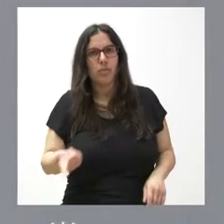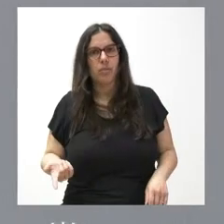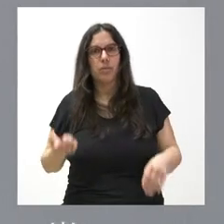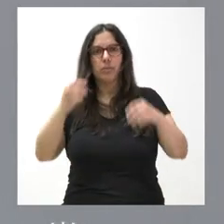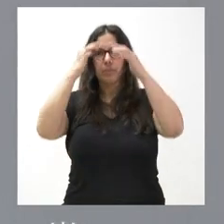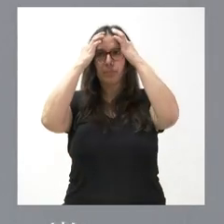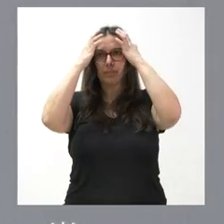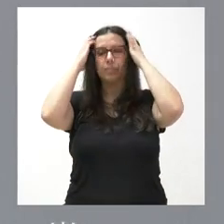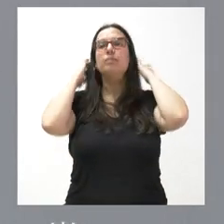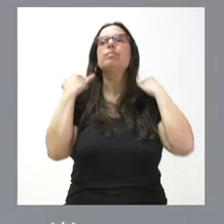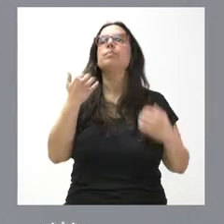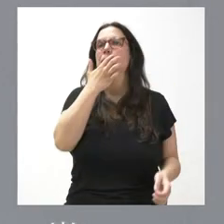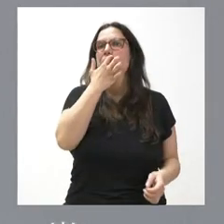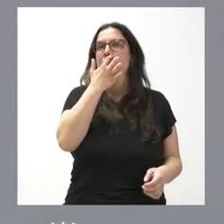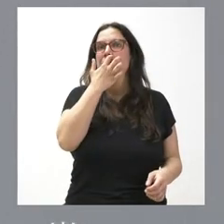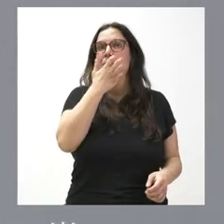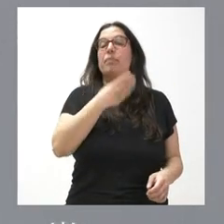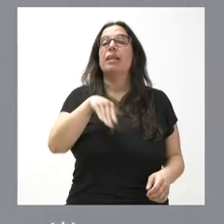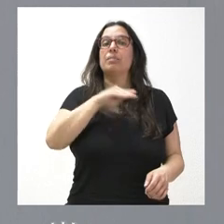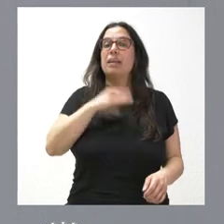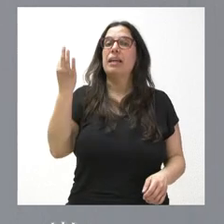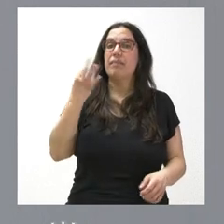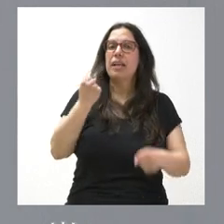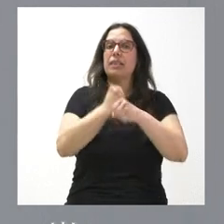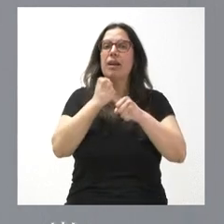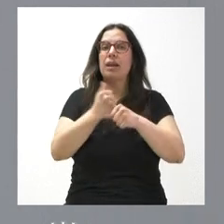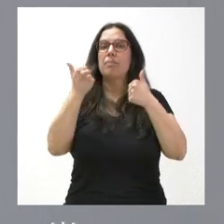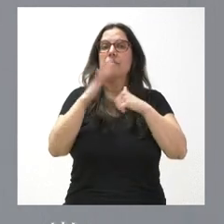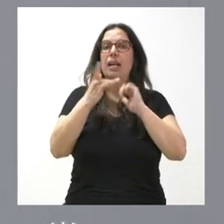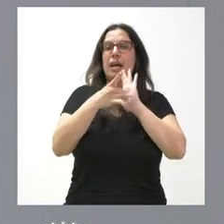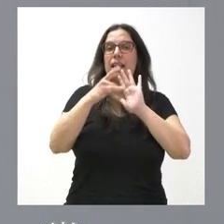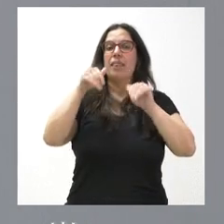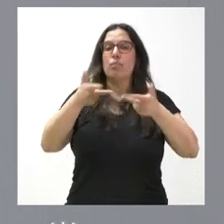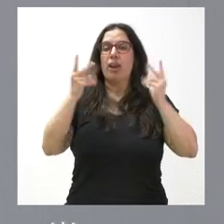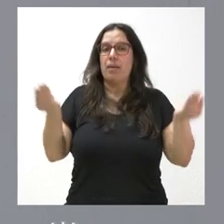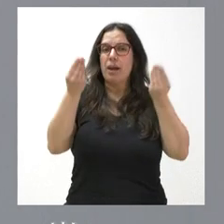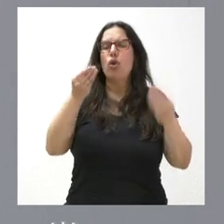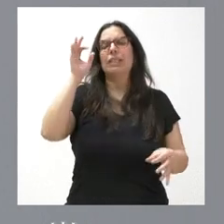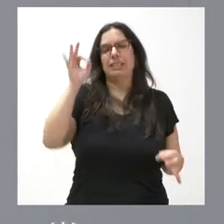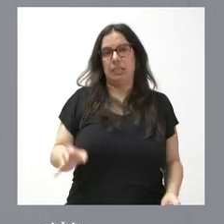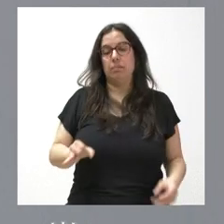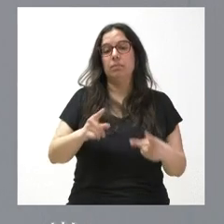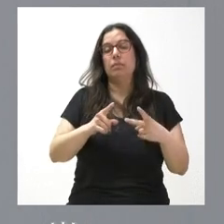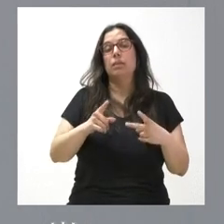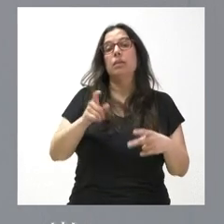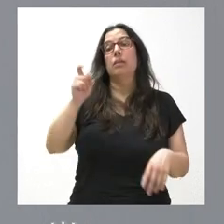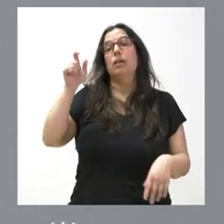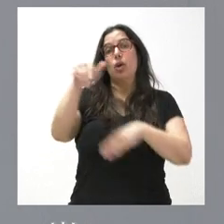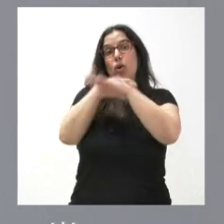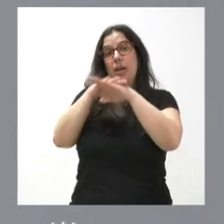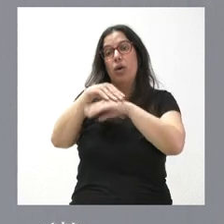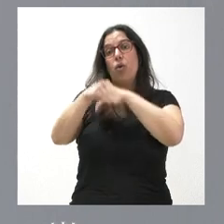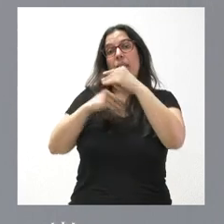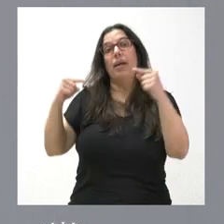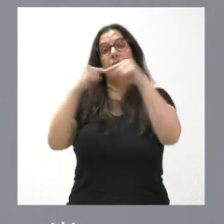Que en España se podría hacer más por la calidad de la democracia, seguro. Y que quien podría hacer más está haciendo justo el camino